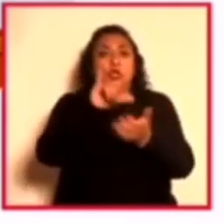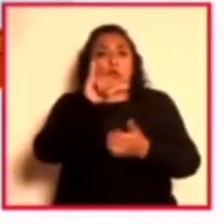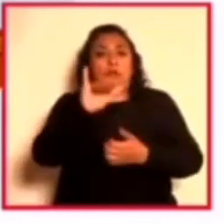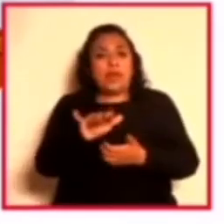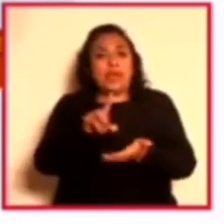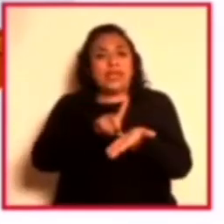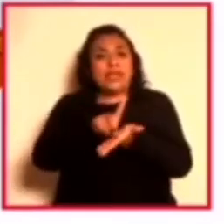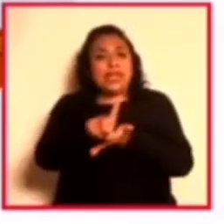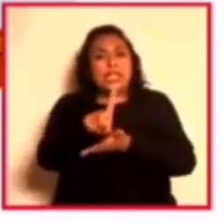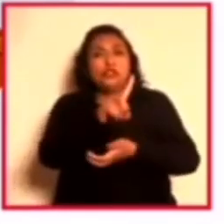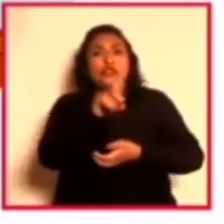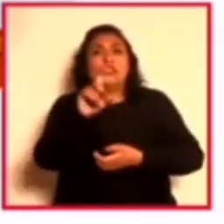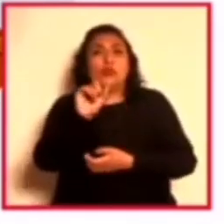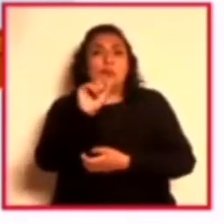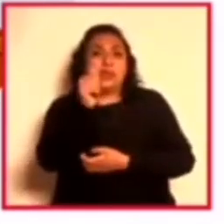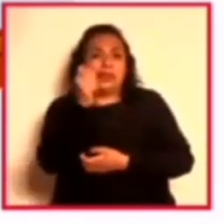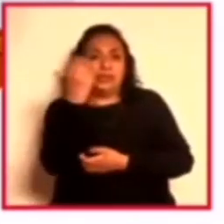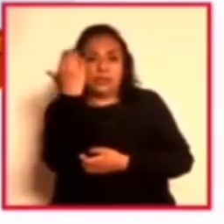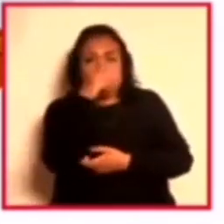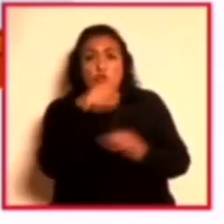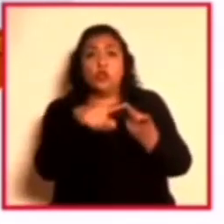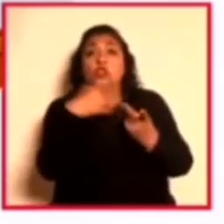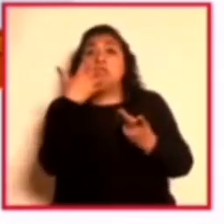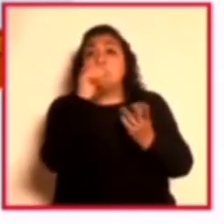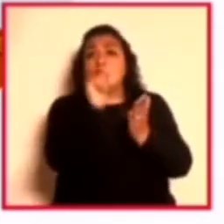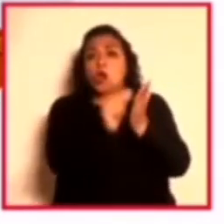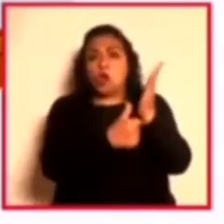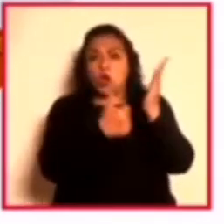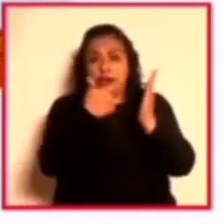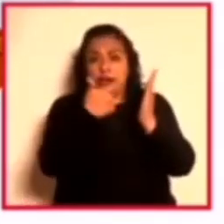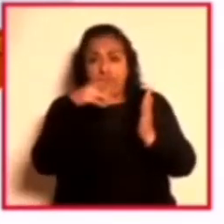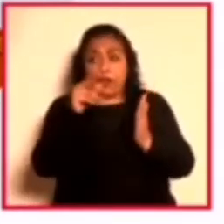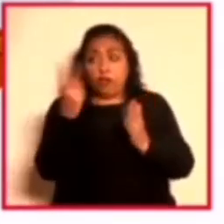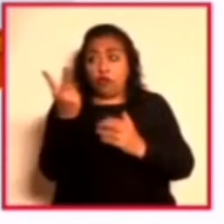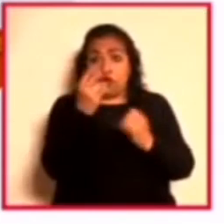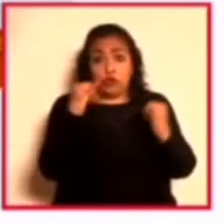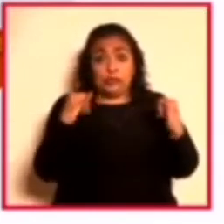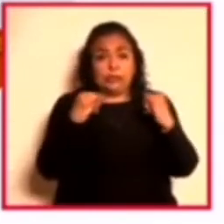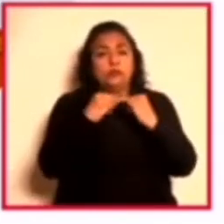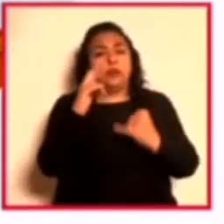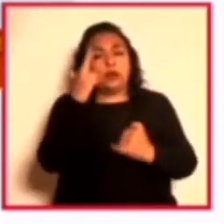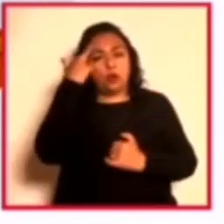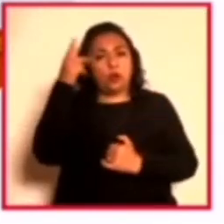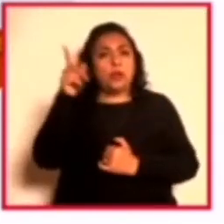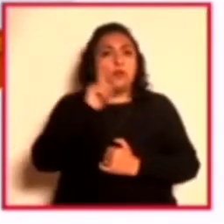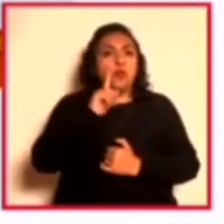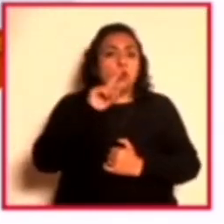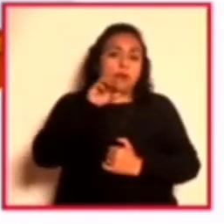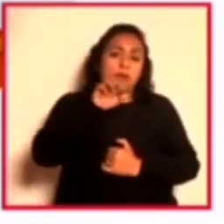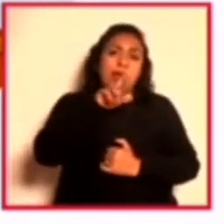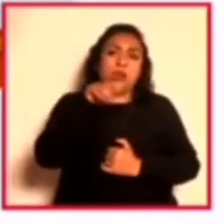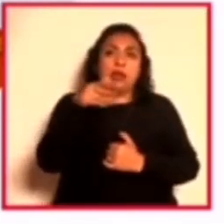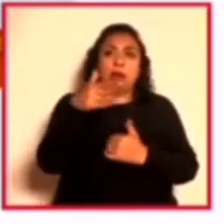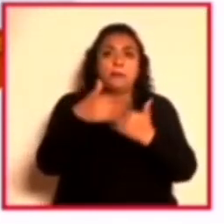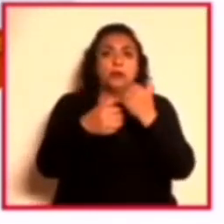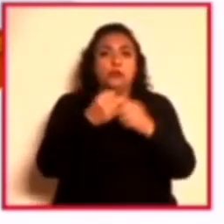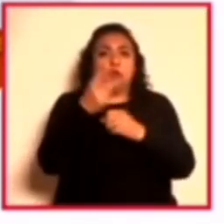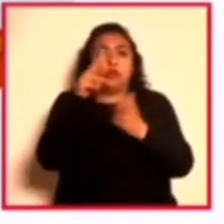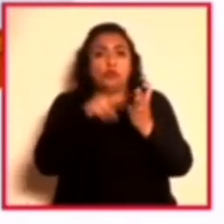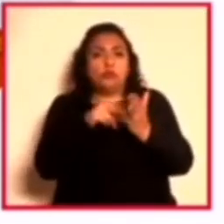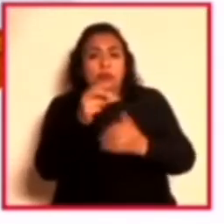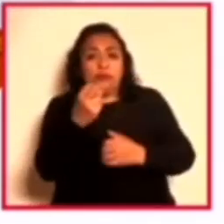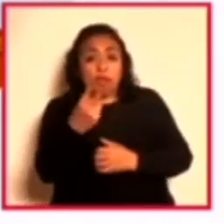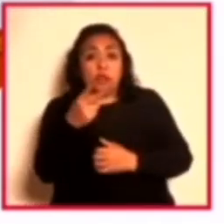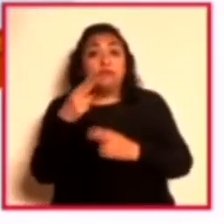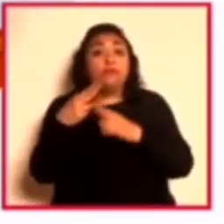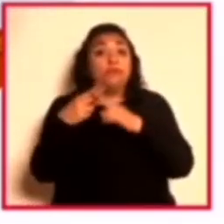126 fotografías y 5 grabados. Ambas instituciones recordarán a Mariana Jampolsky durante el 2022, ya que se